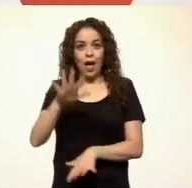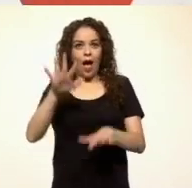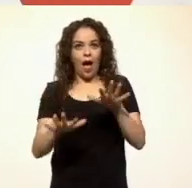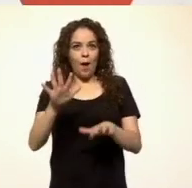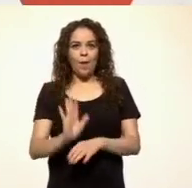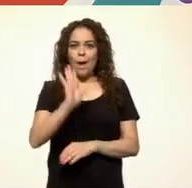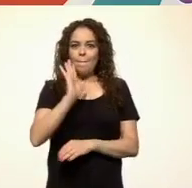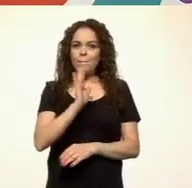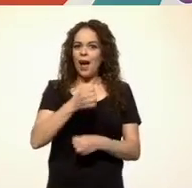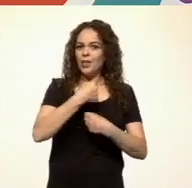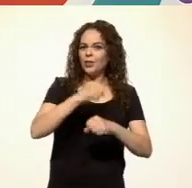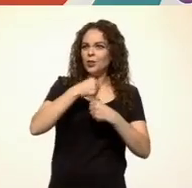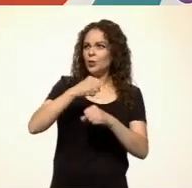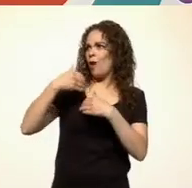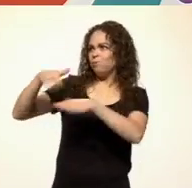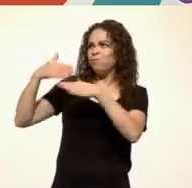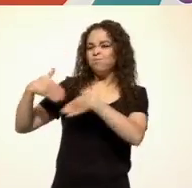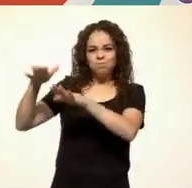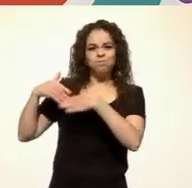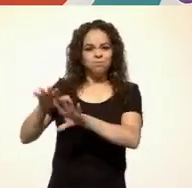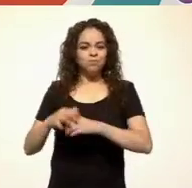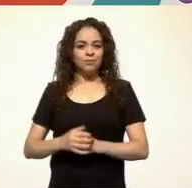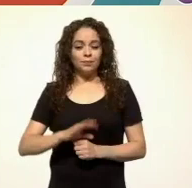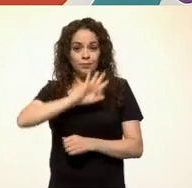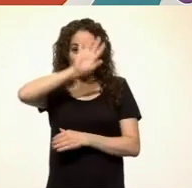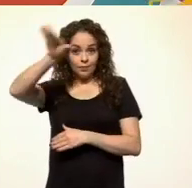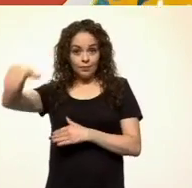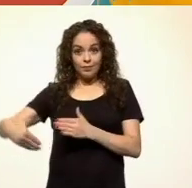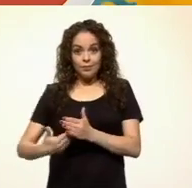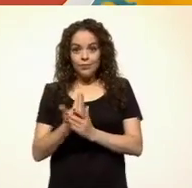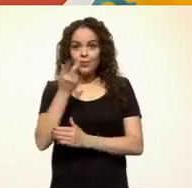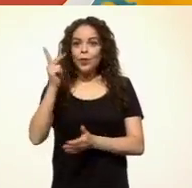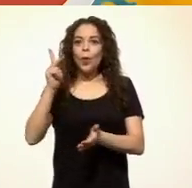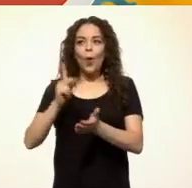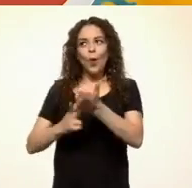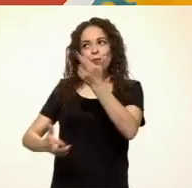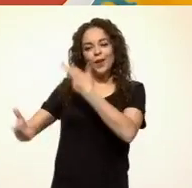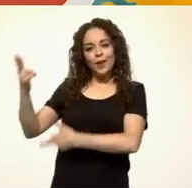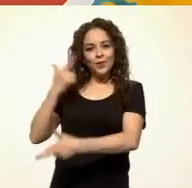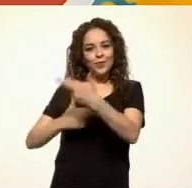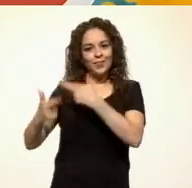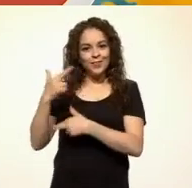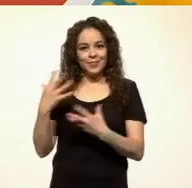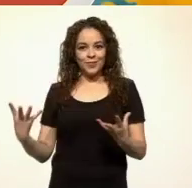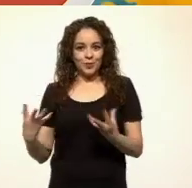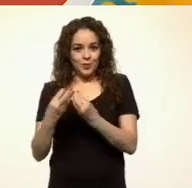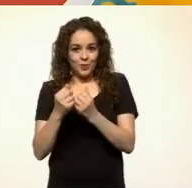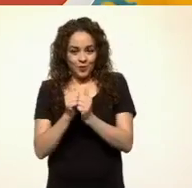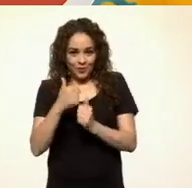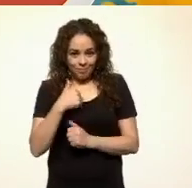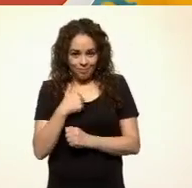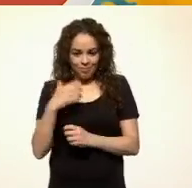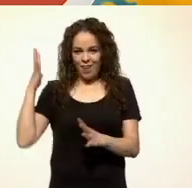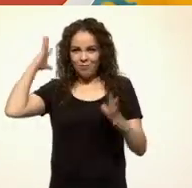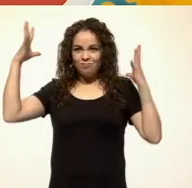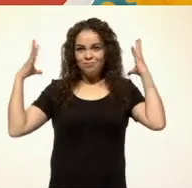con la escoba. Y a la mañana siguiente ya estaba otra vez conmigo. Despeinado y dulce.